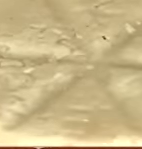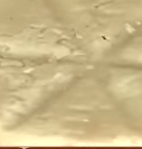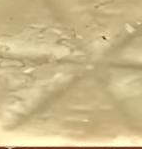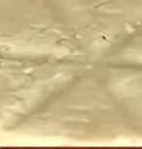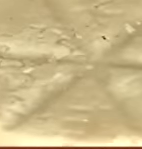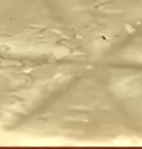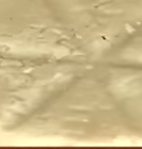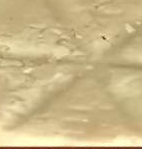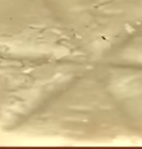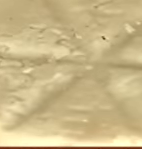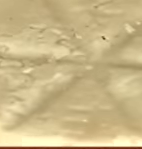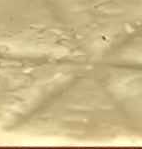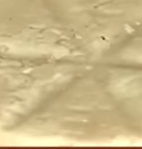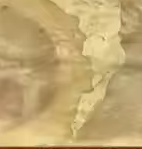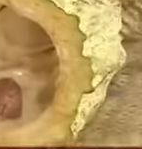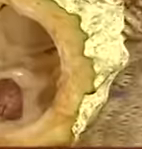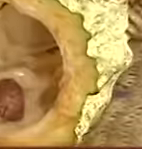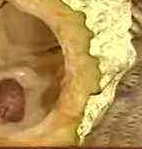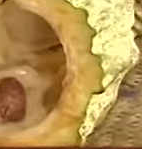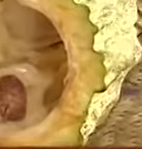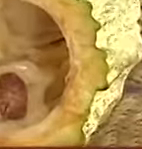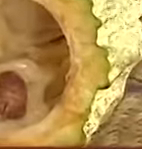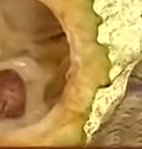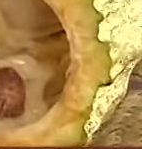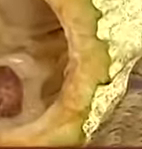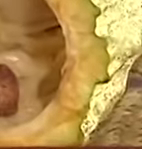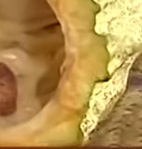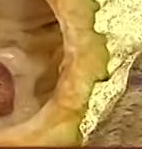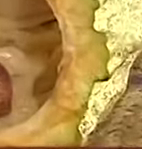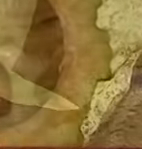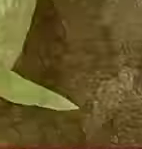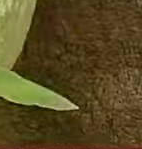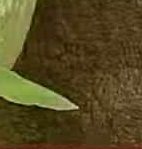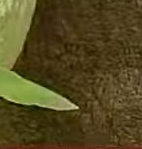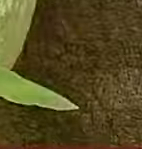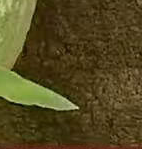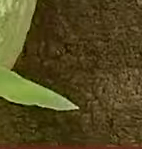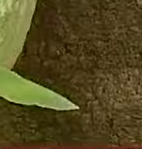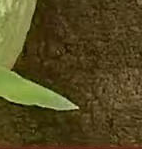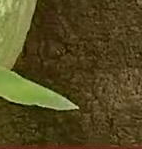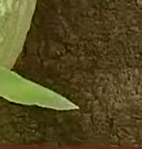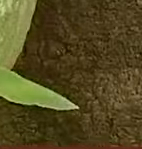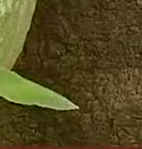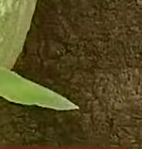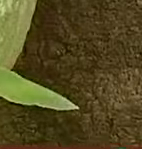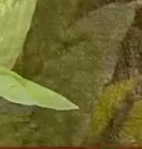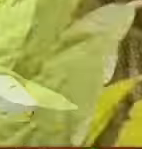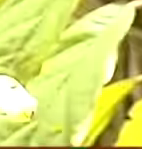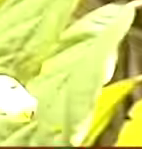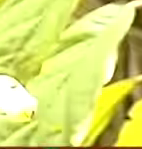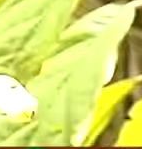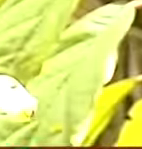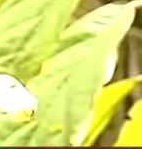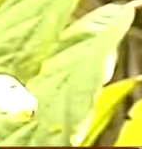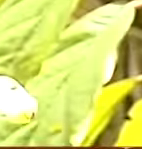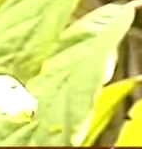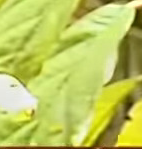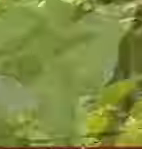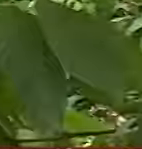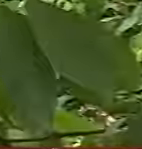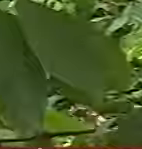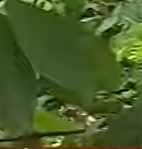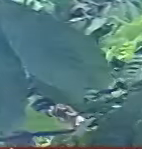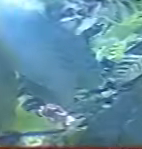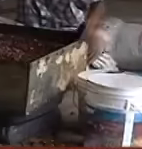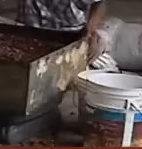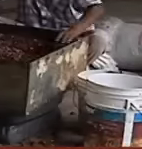diabético Para aumentar la piel Además de ser patrimonio Cultural de México El cacao También es un importante Aliado en la conservación De bosques